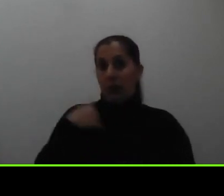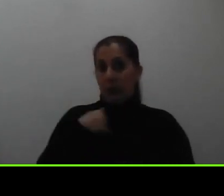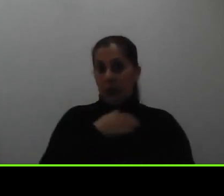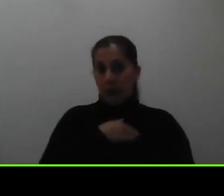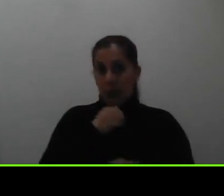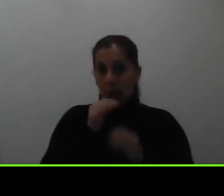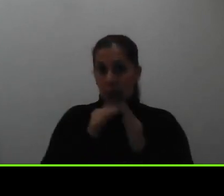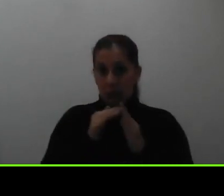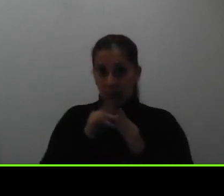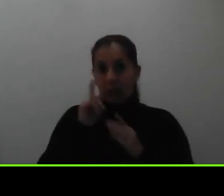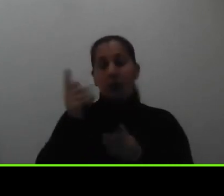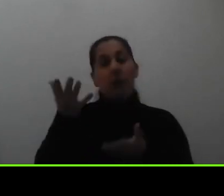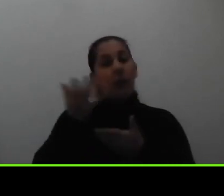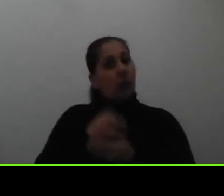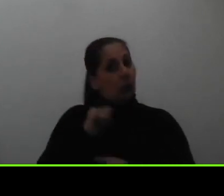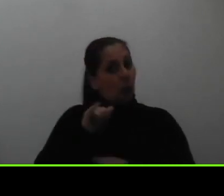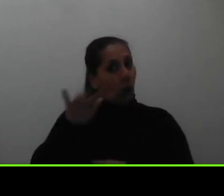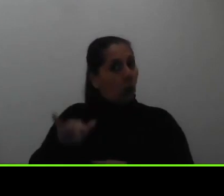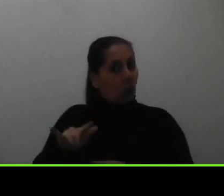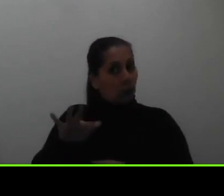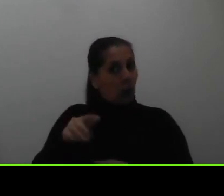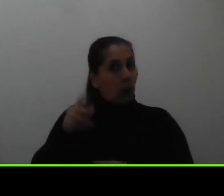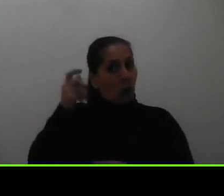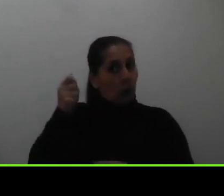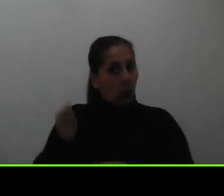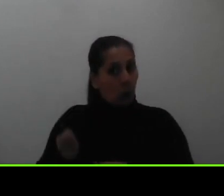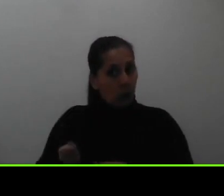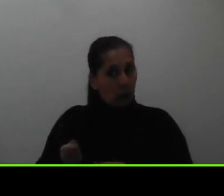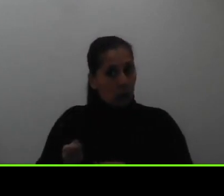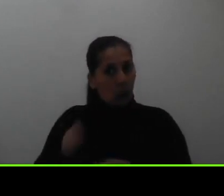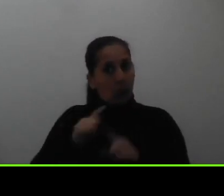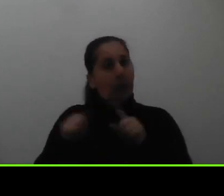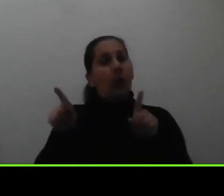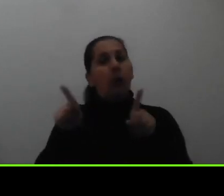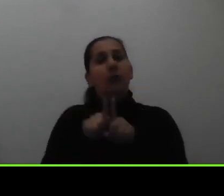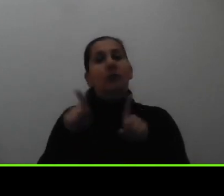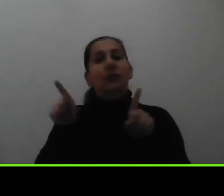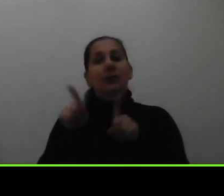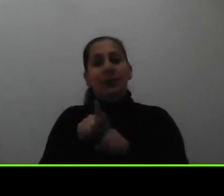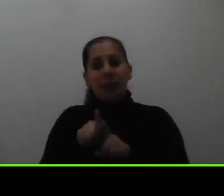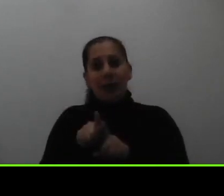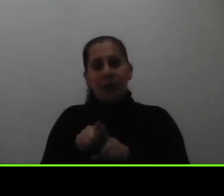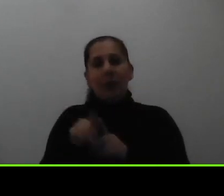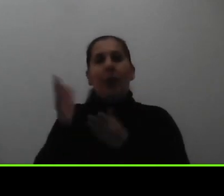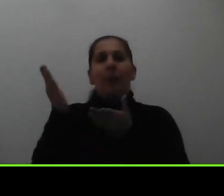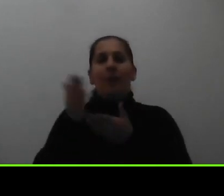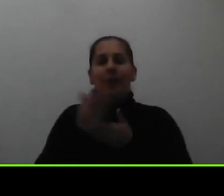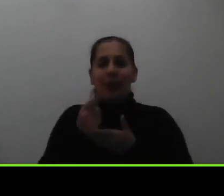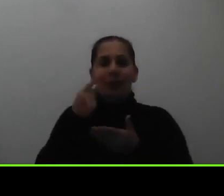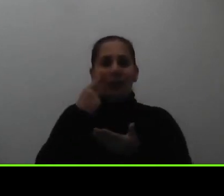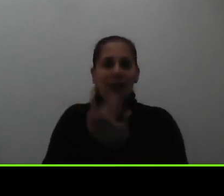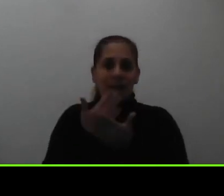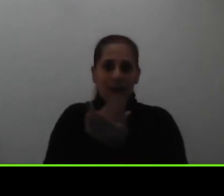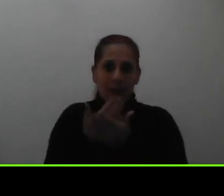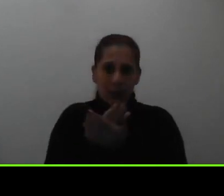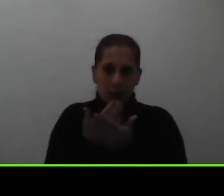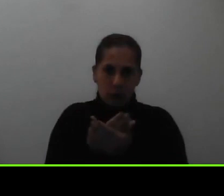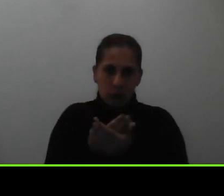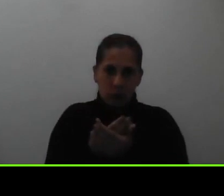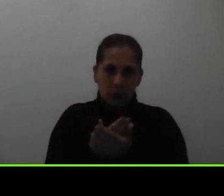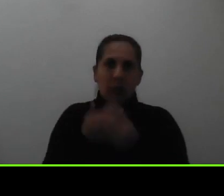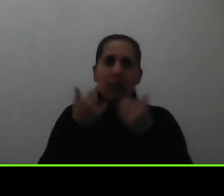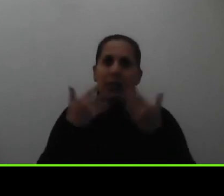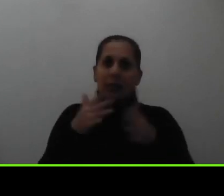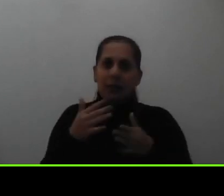público como el anterior pero la diferencia es que nos va a entregar las certificaciones que ha